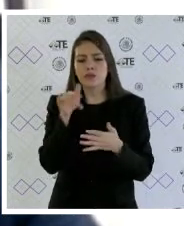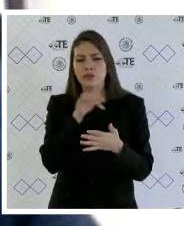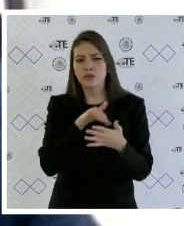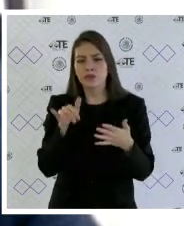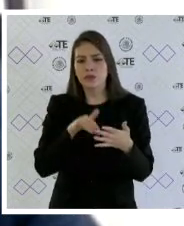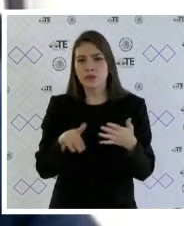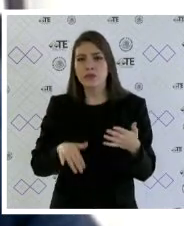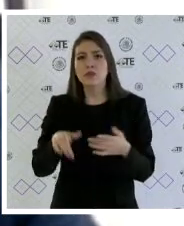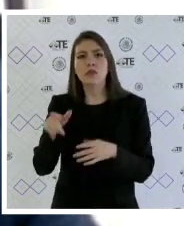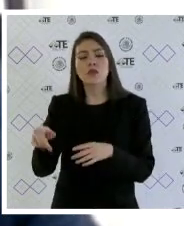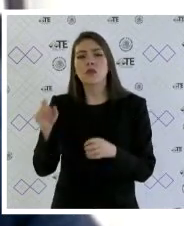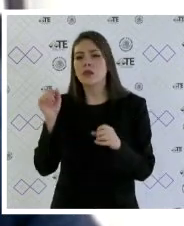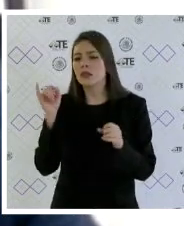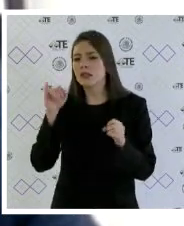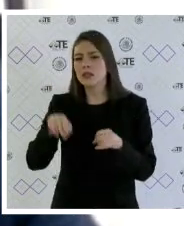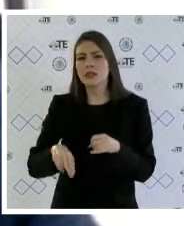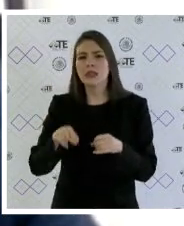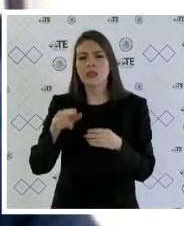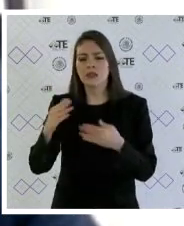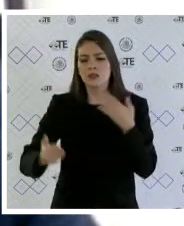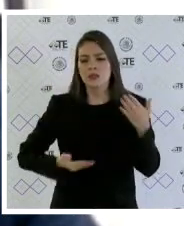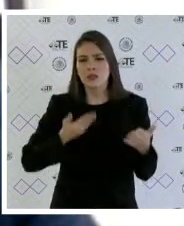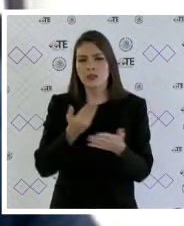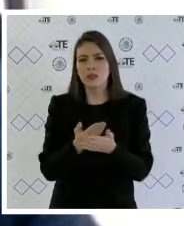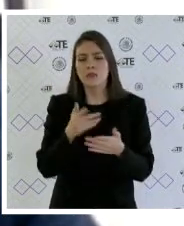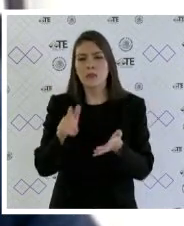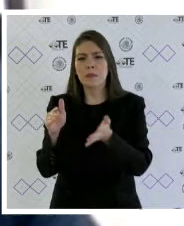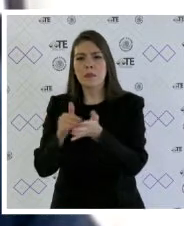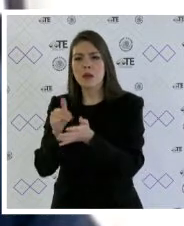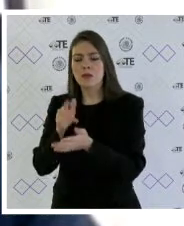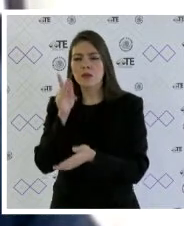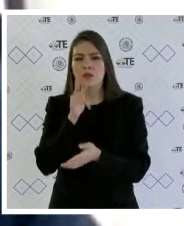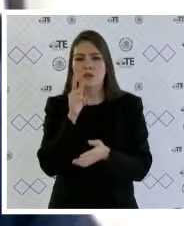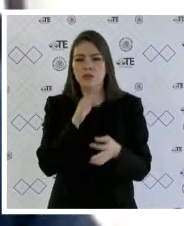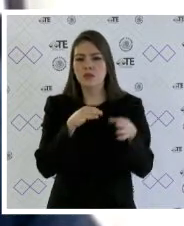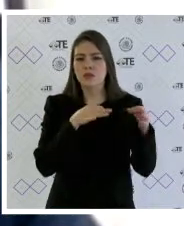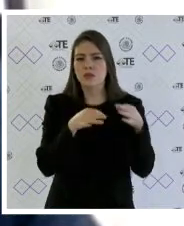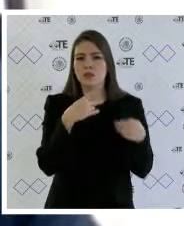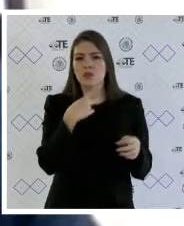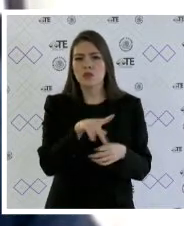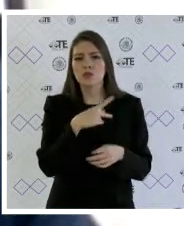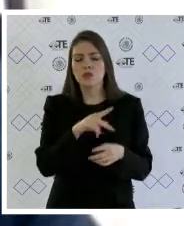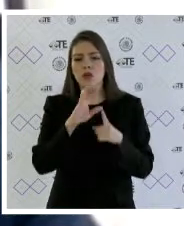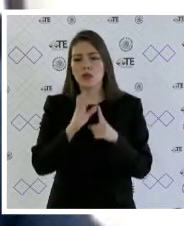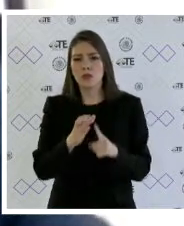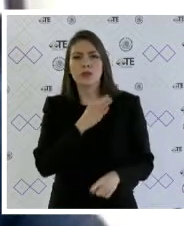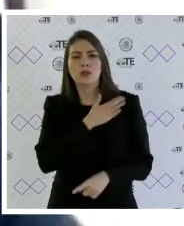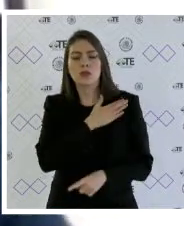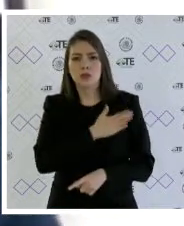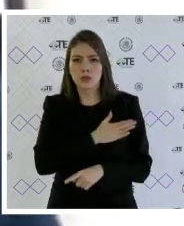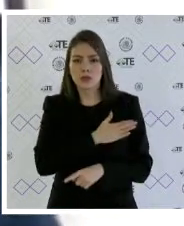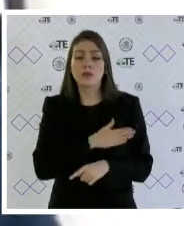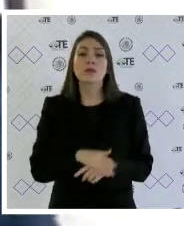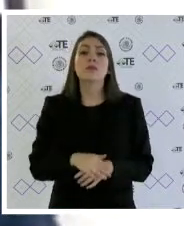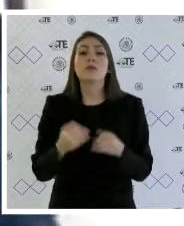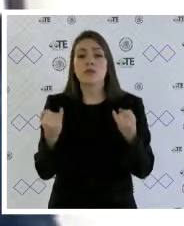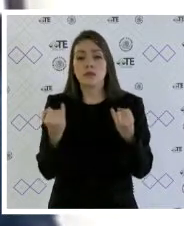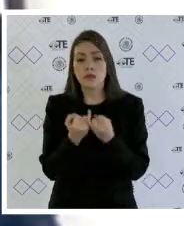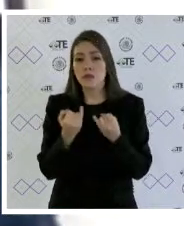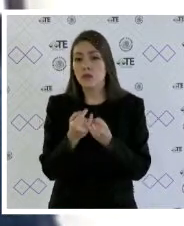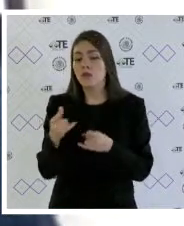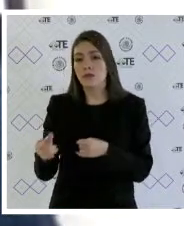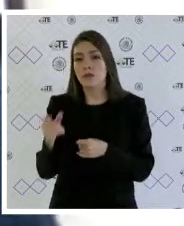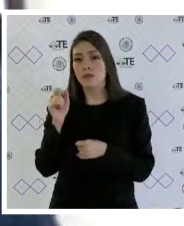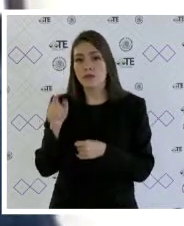sin formular algún argumento dirigido a controvertir la determinación de la Comisión de Justicia de ahí sin operancia. Por otro lado, es